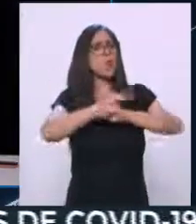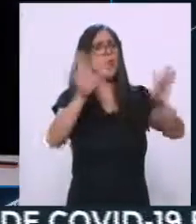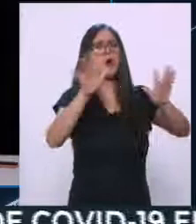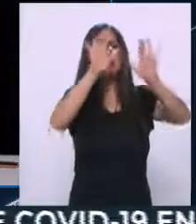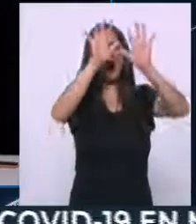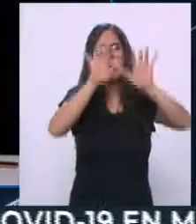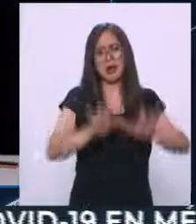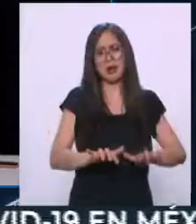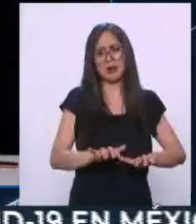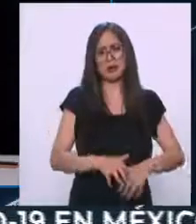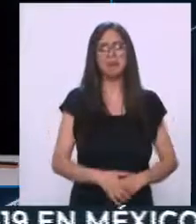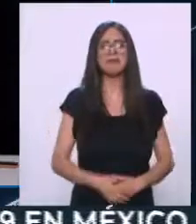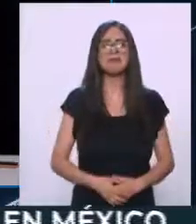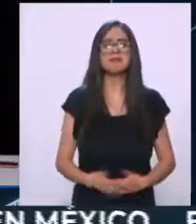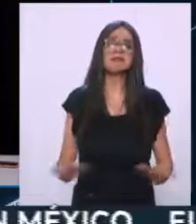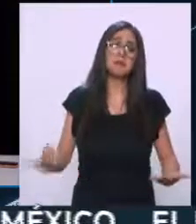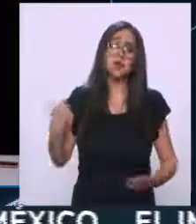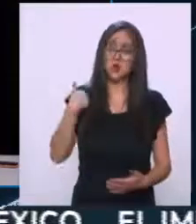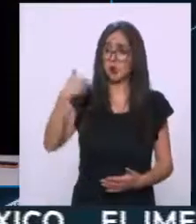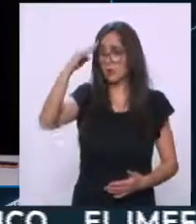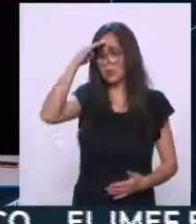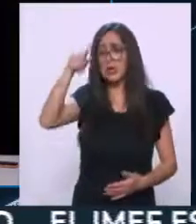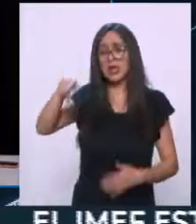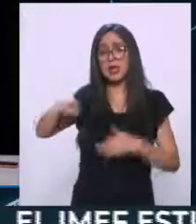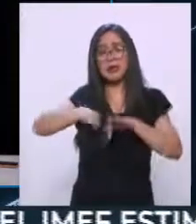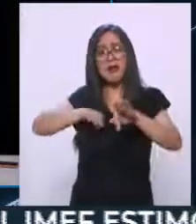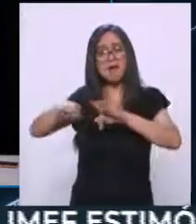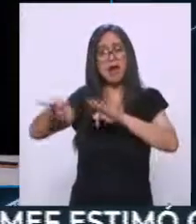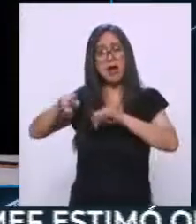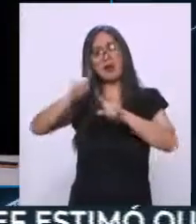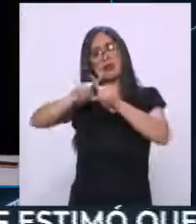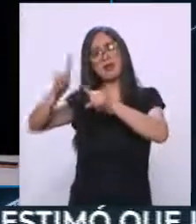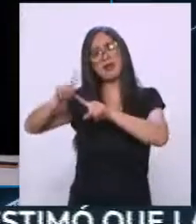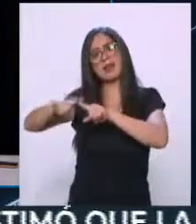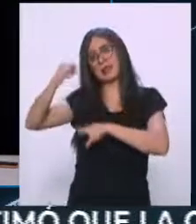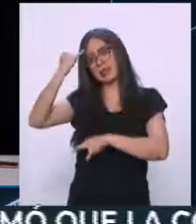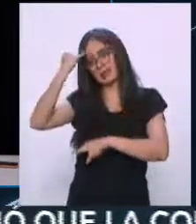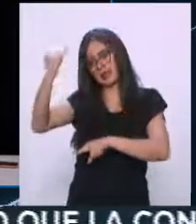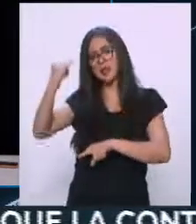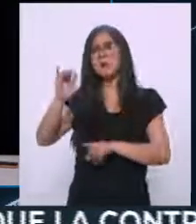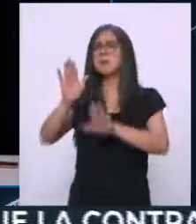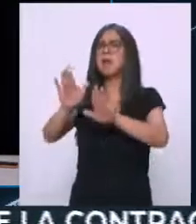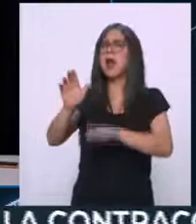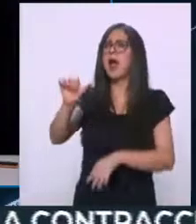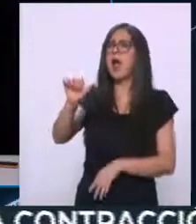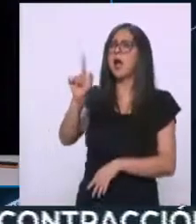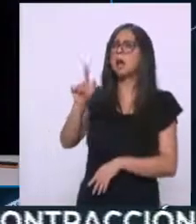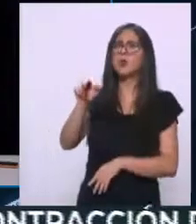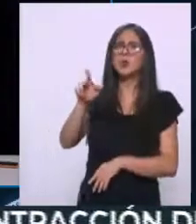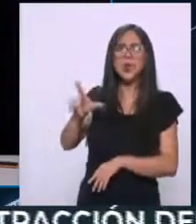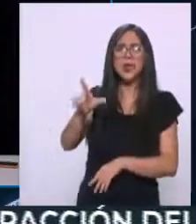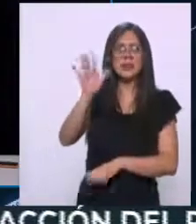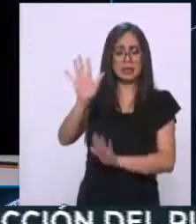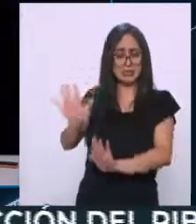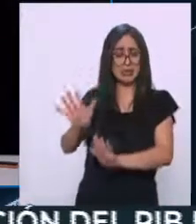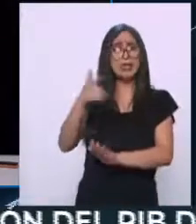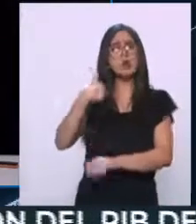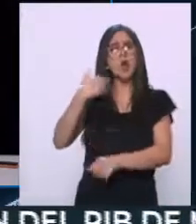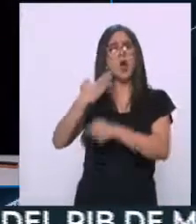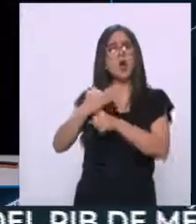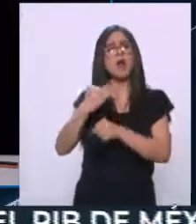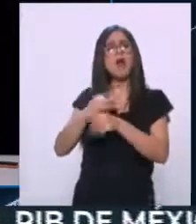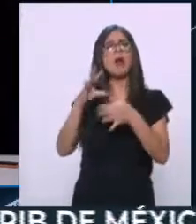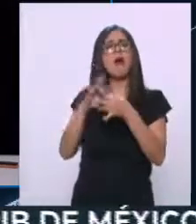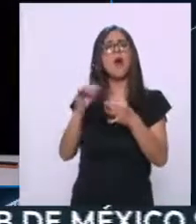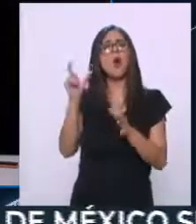Principalmente trabajar con las ideas. Hay otro tema, Azul. Otro tema que tiene que ver con hackeo. El hackeo de Twitter, ¿no? Hijos, ¿cómo lo